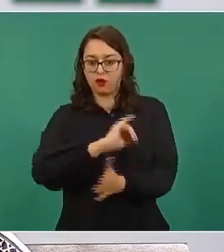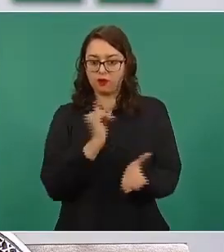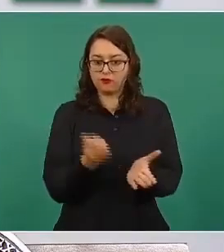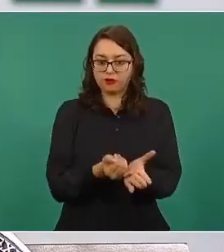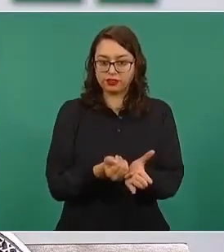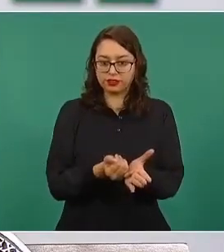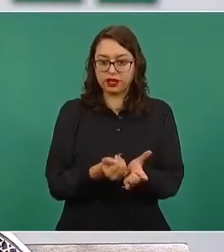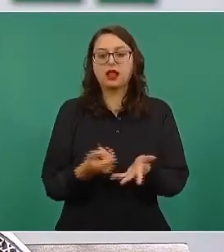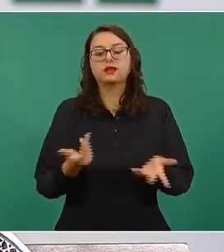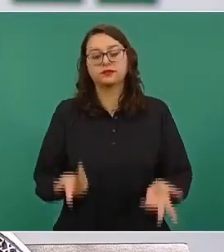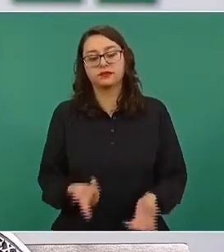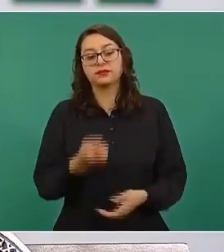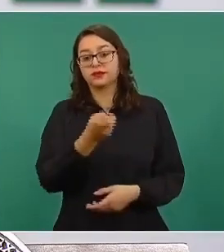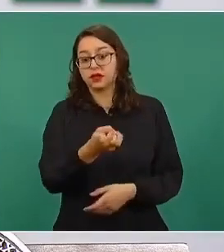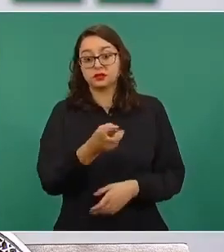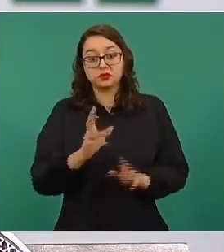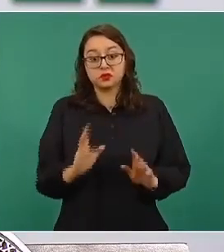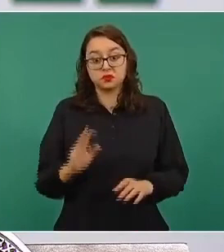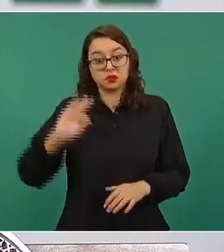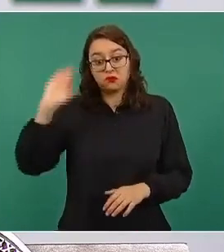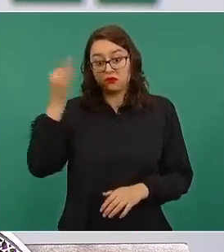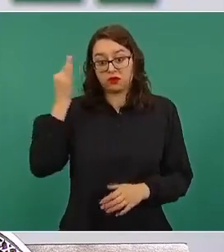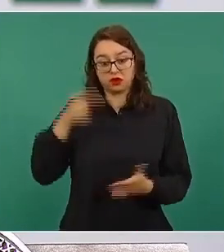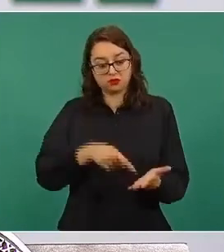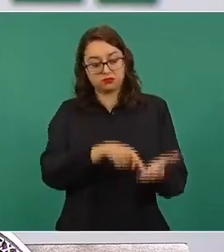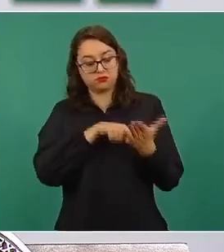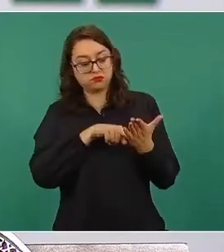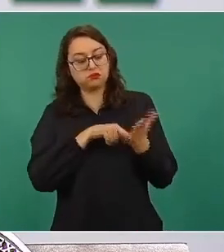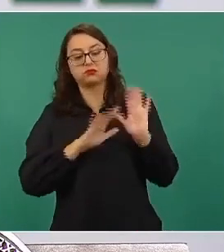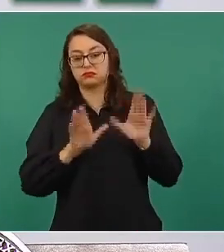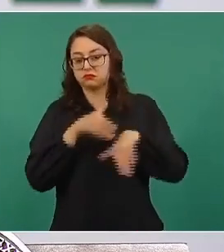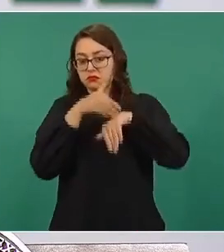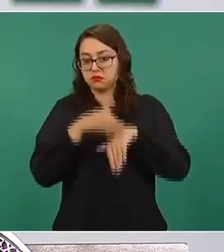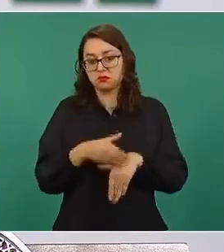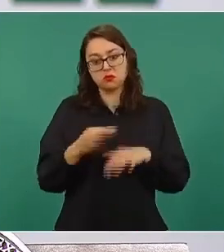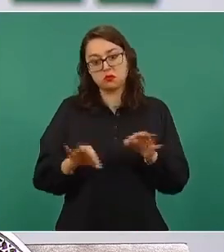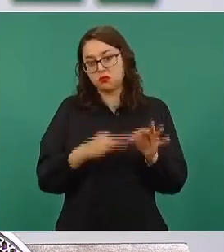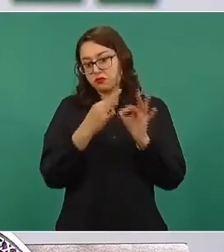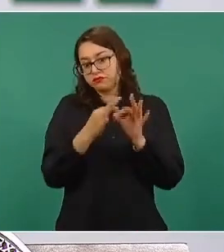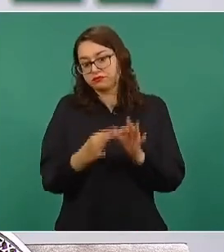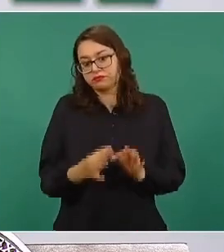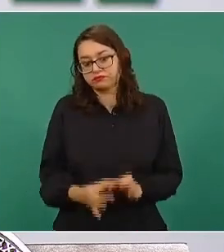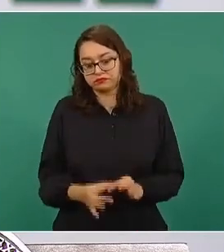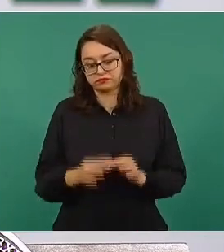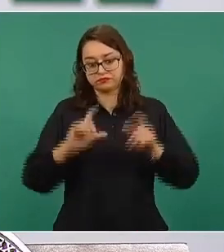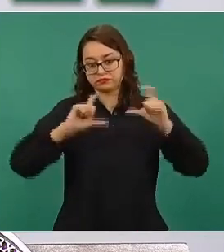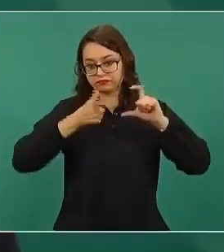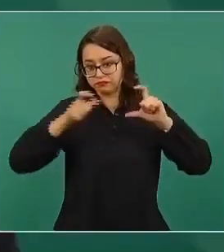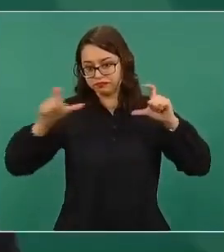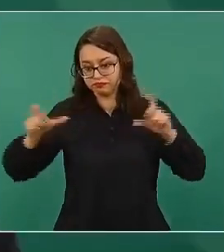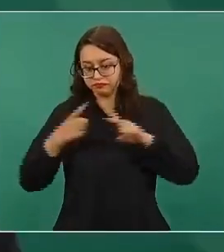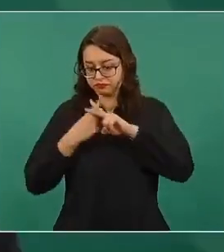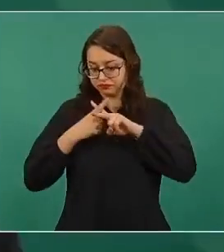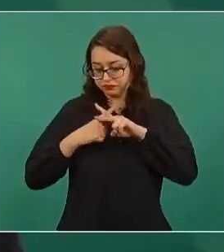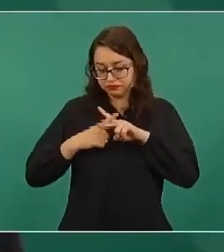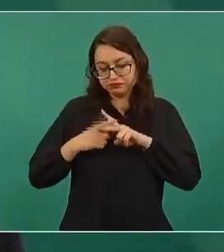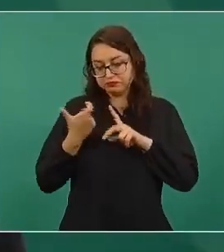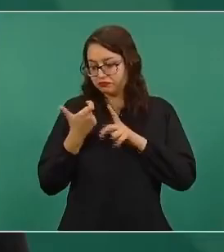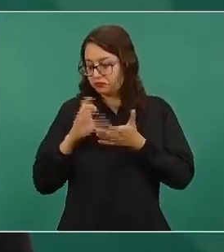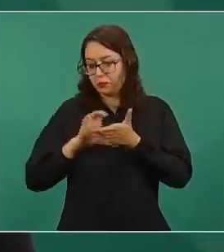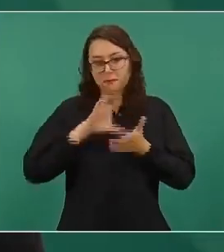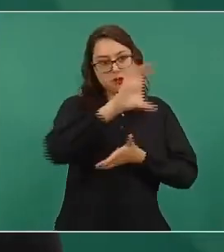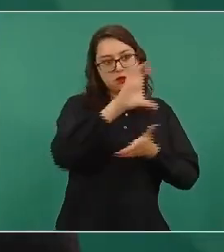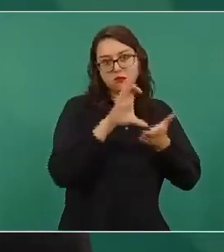acata lo que ahí se establece y determina cuánto le corresponde conforme a eso a cada entidad federativa y se entrega en tiempo y forma.